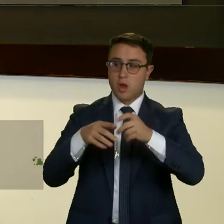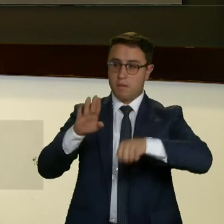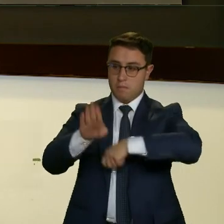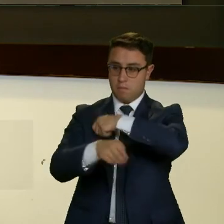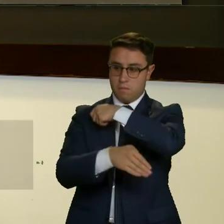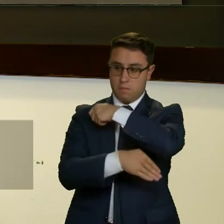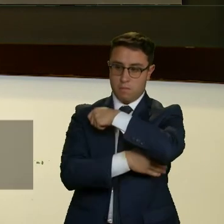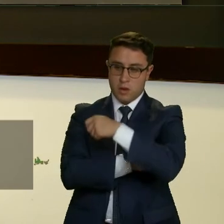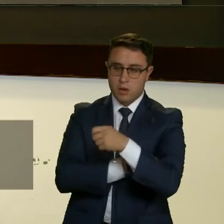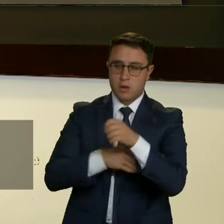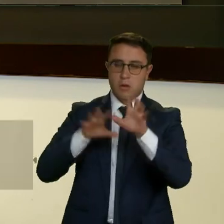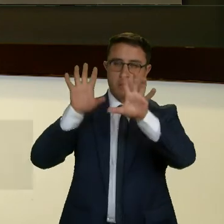la República y el ministro de Comercio Exterior.